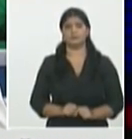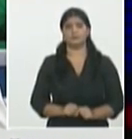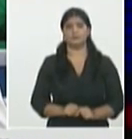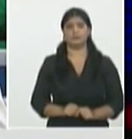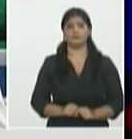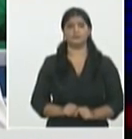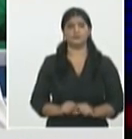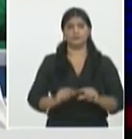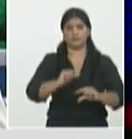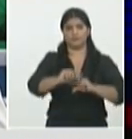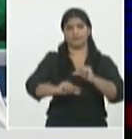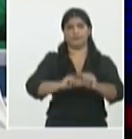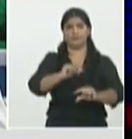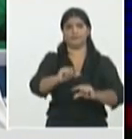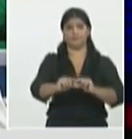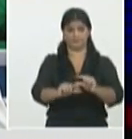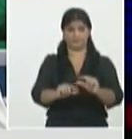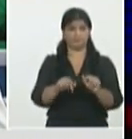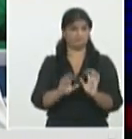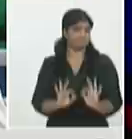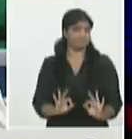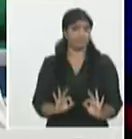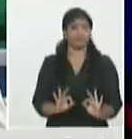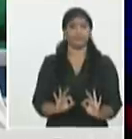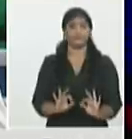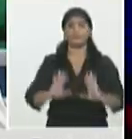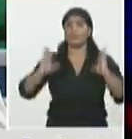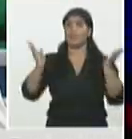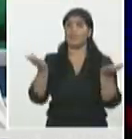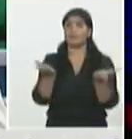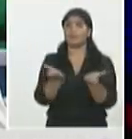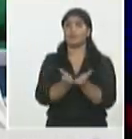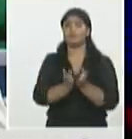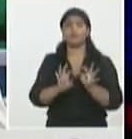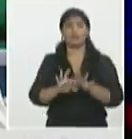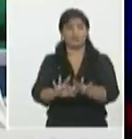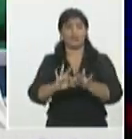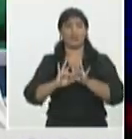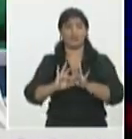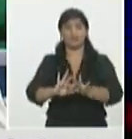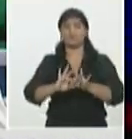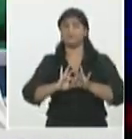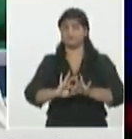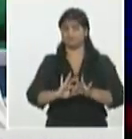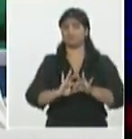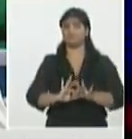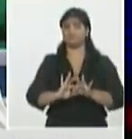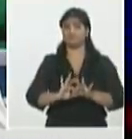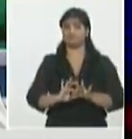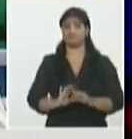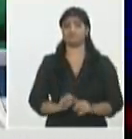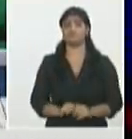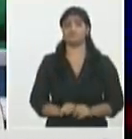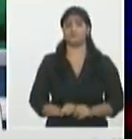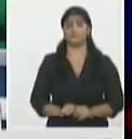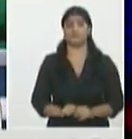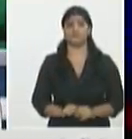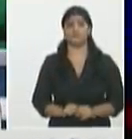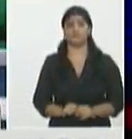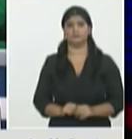como es natural como empezado en el mundo no es una particularidad de Cuba por los grupos de más riesgo